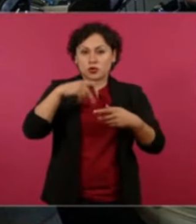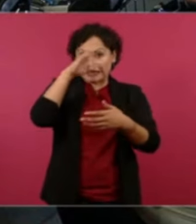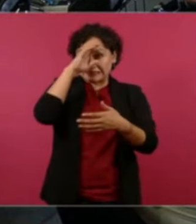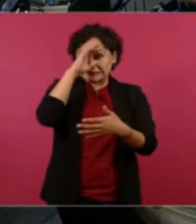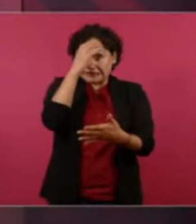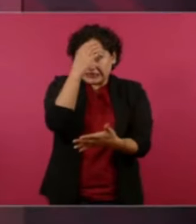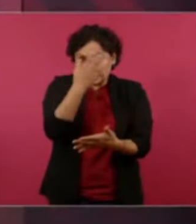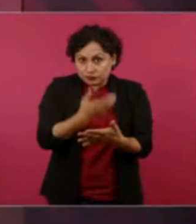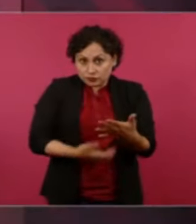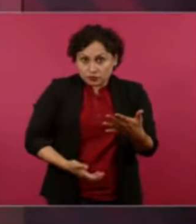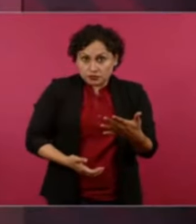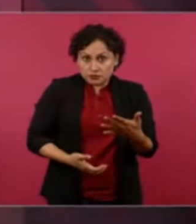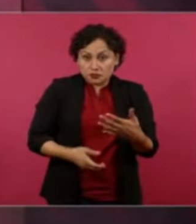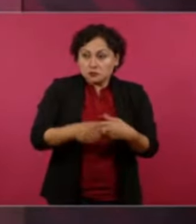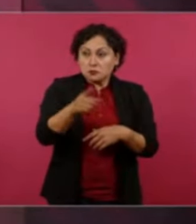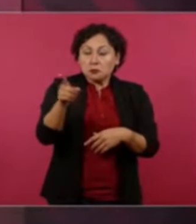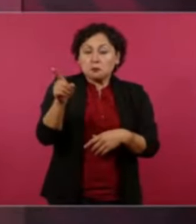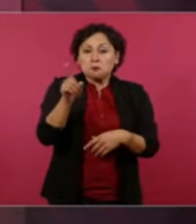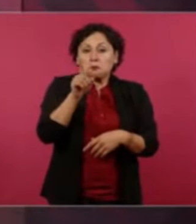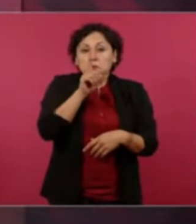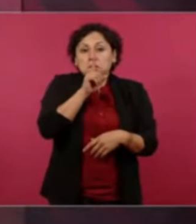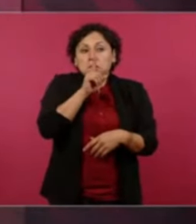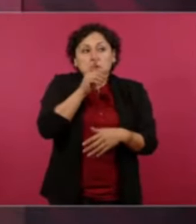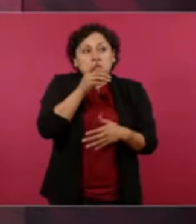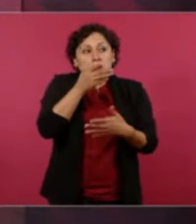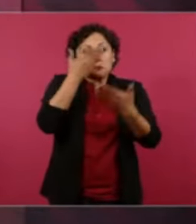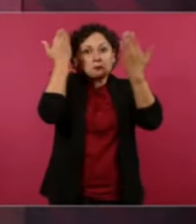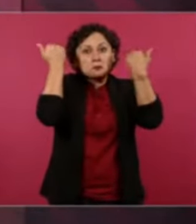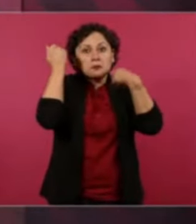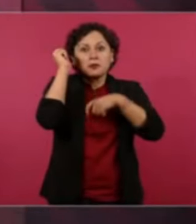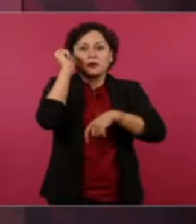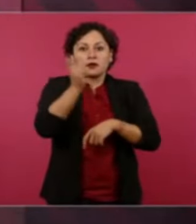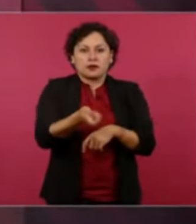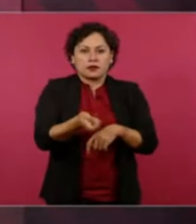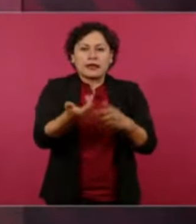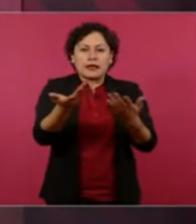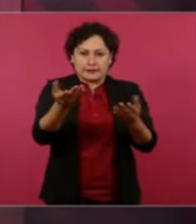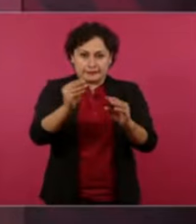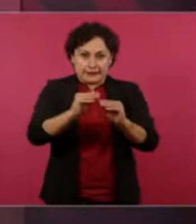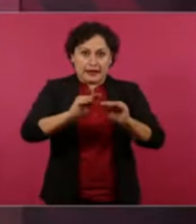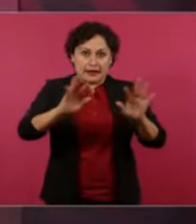Declaró que supieron y fueron a ver al Papa.